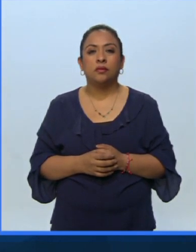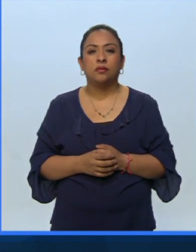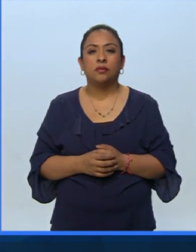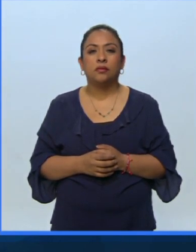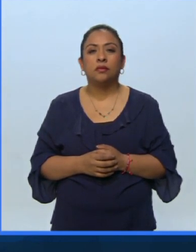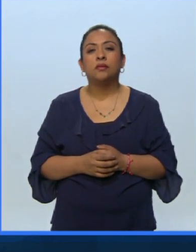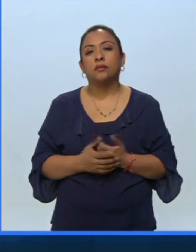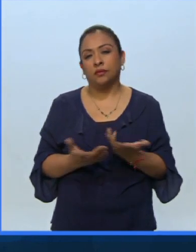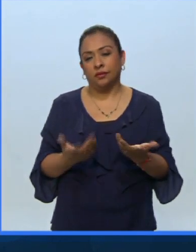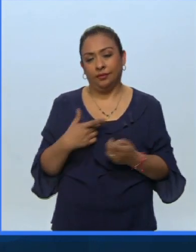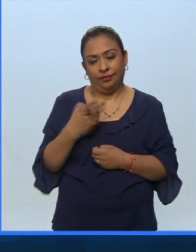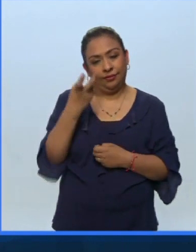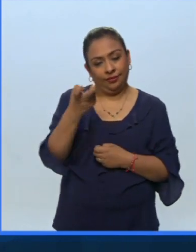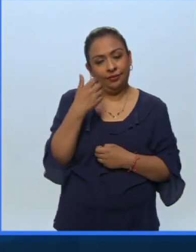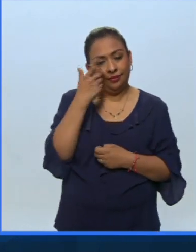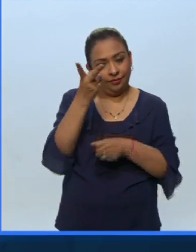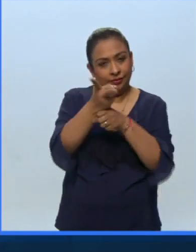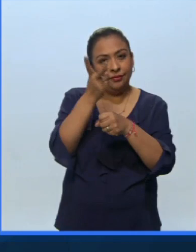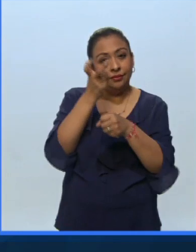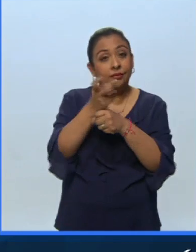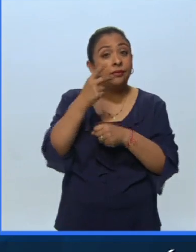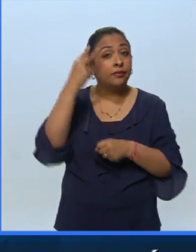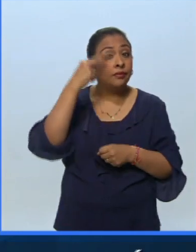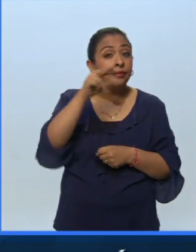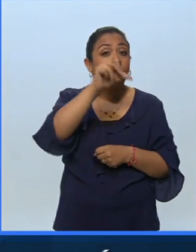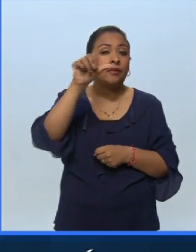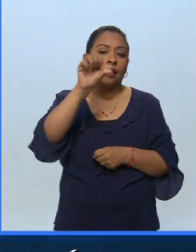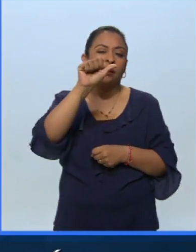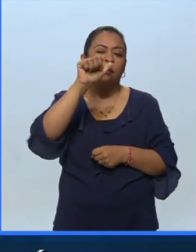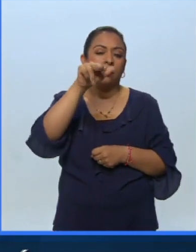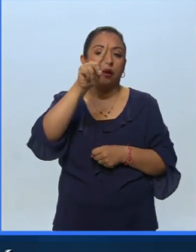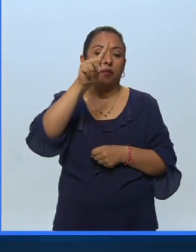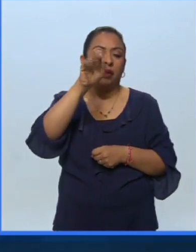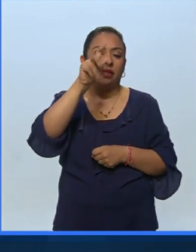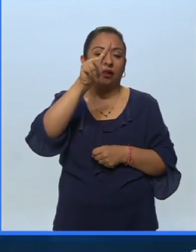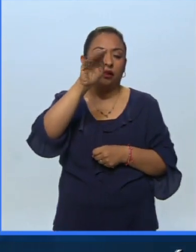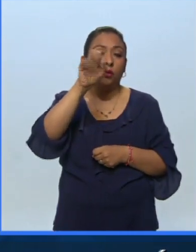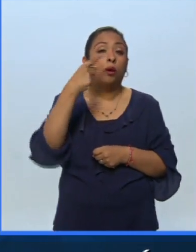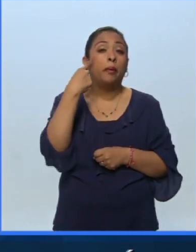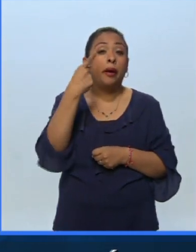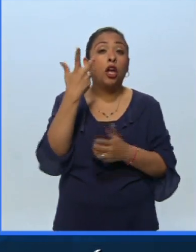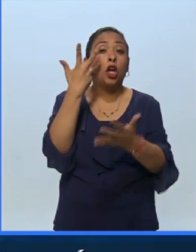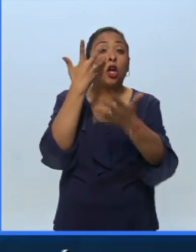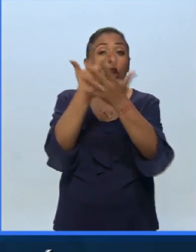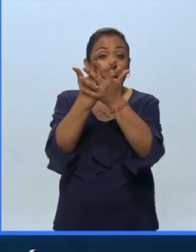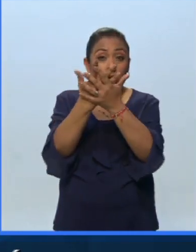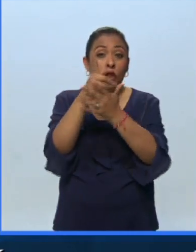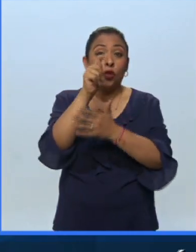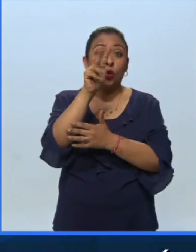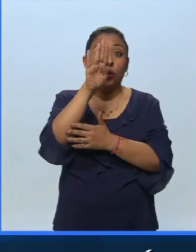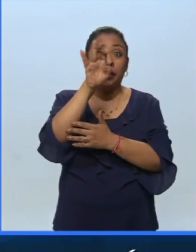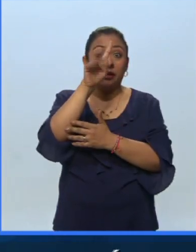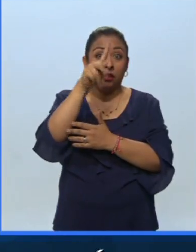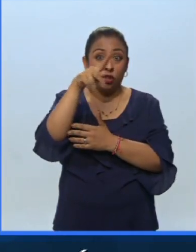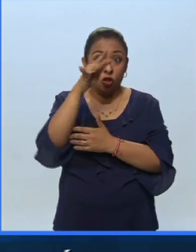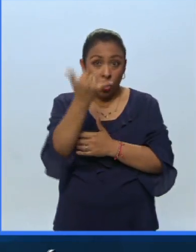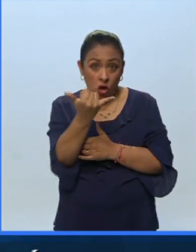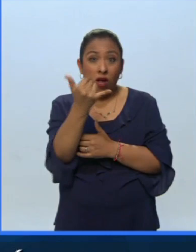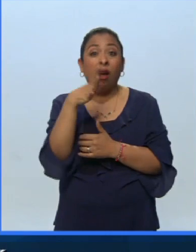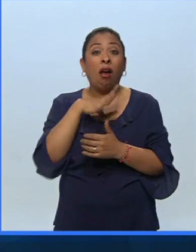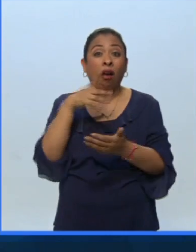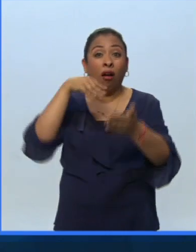y con esto queremos invitarlos a hacer un viaje a San Petersburgo para conocer la prisión de Trubetskoy el lugar en donde estaban